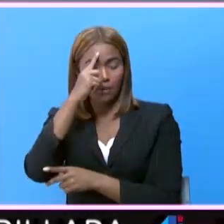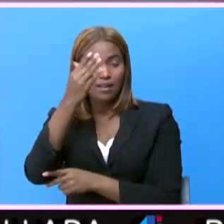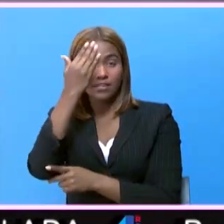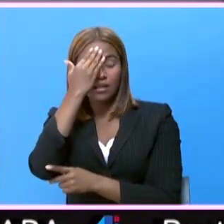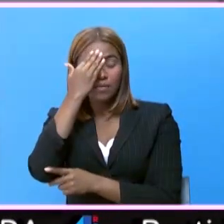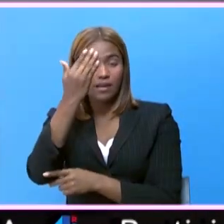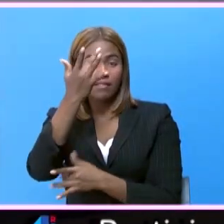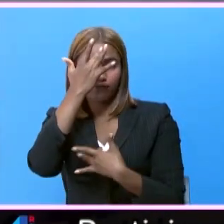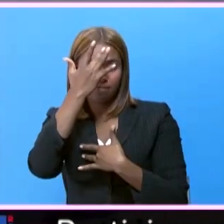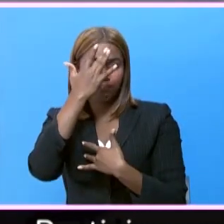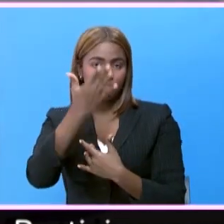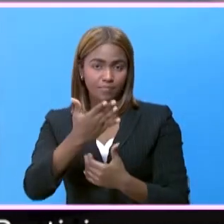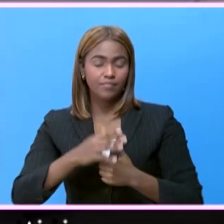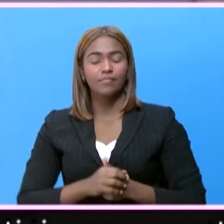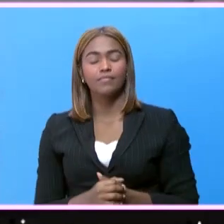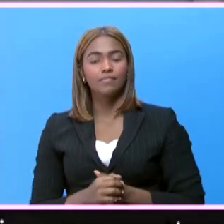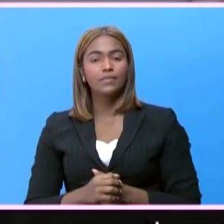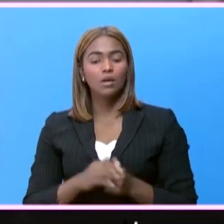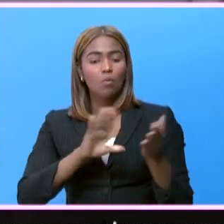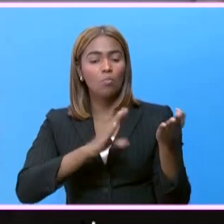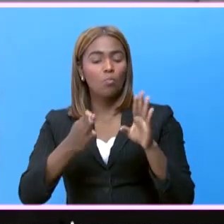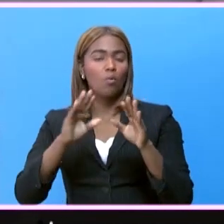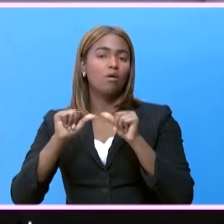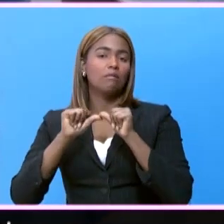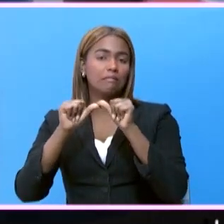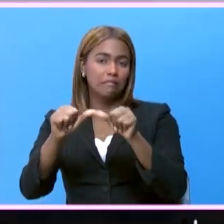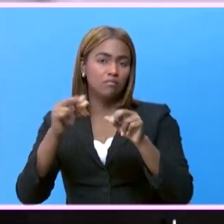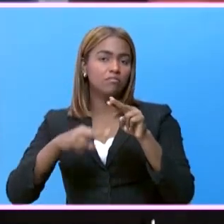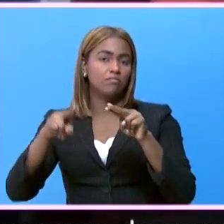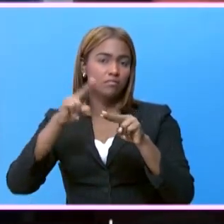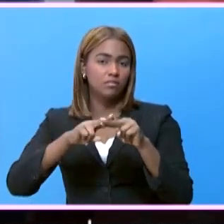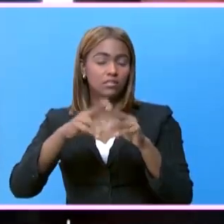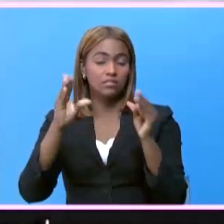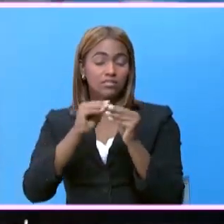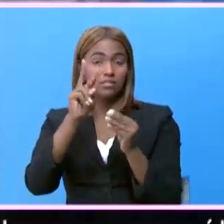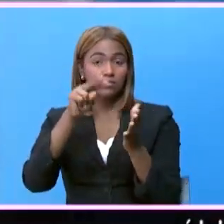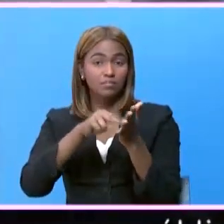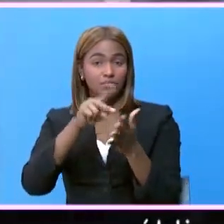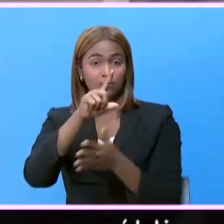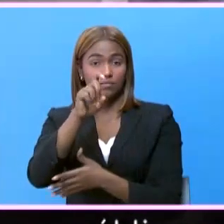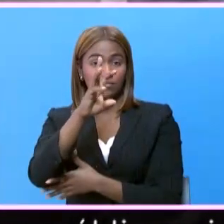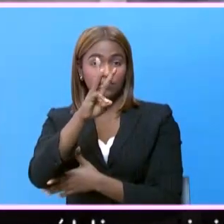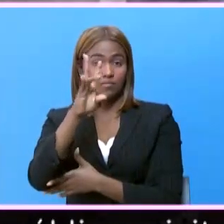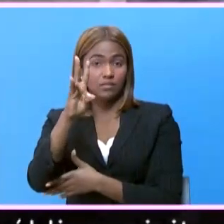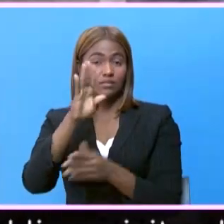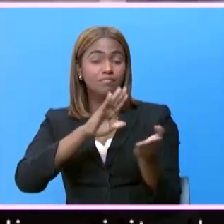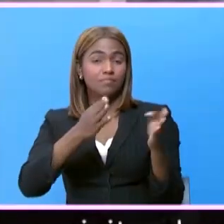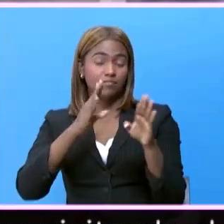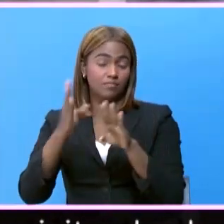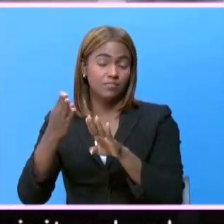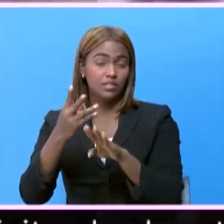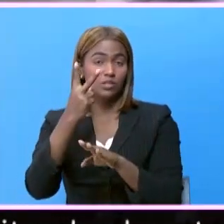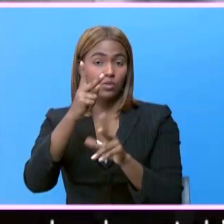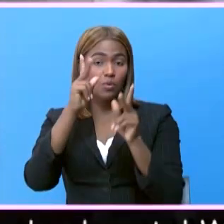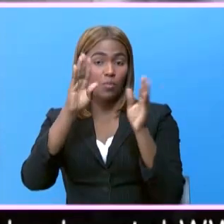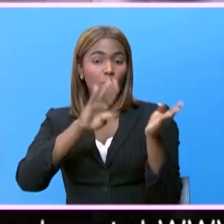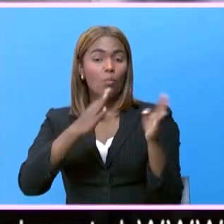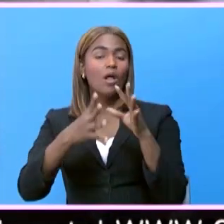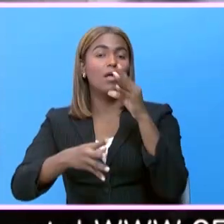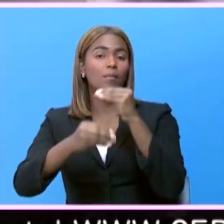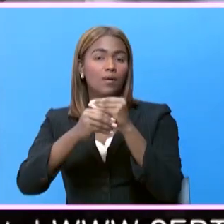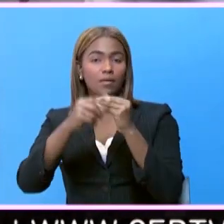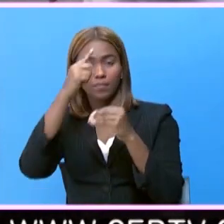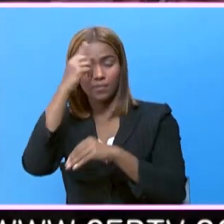detectar la enfermedad. Las muertes continúan en aumento con 2.167 decesos, dos muertes más